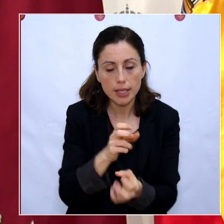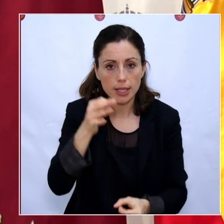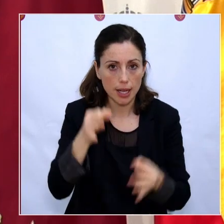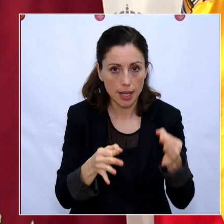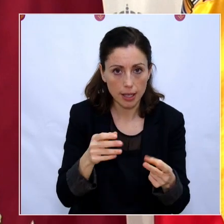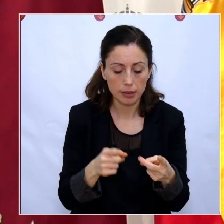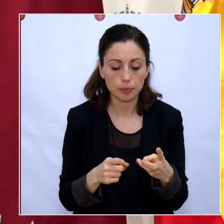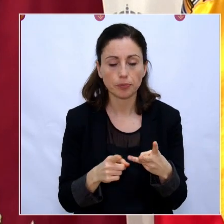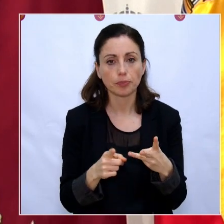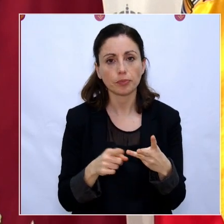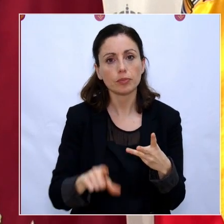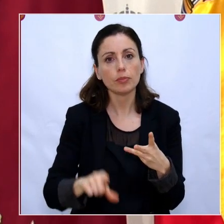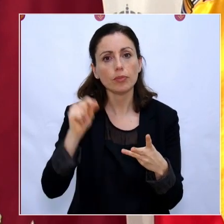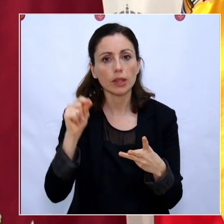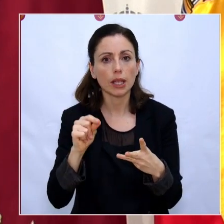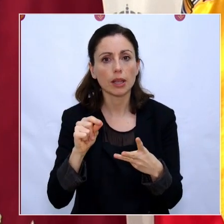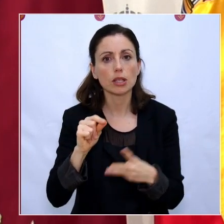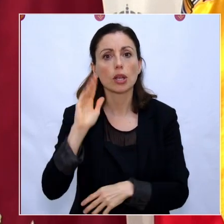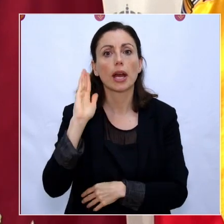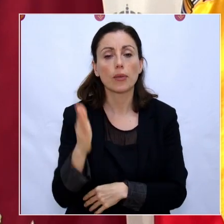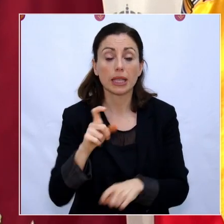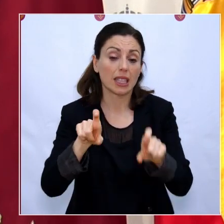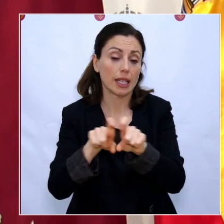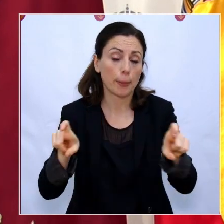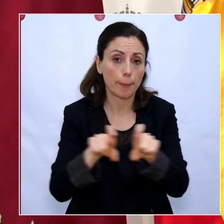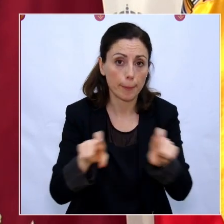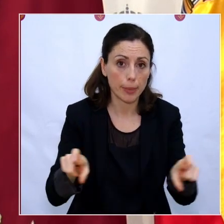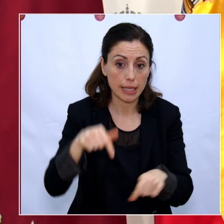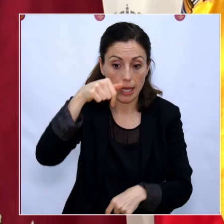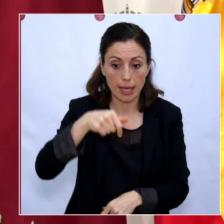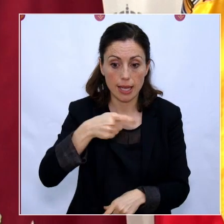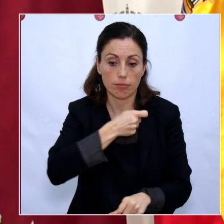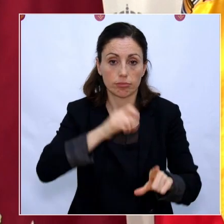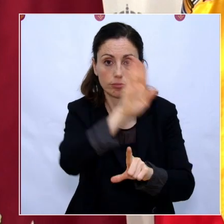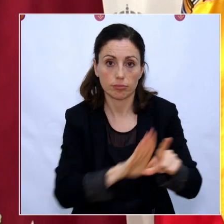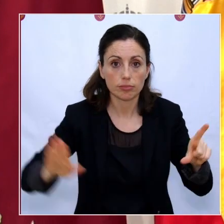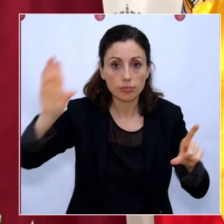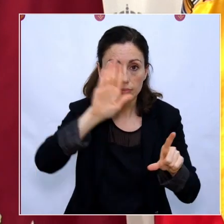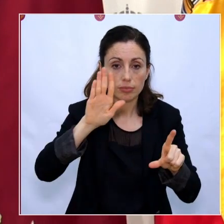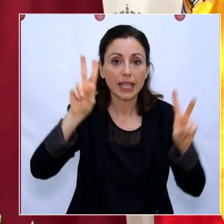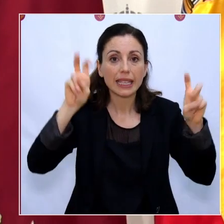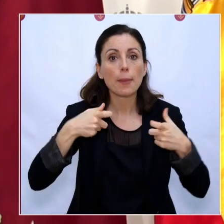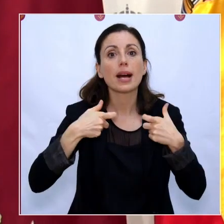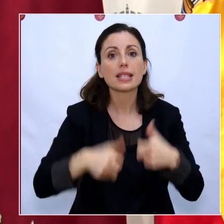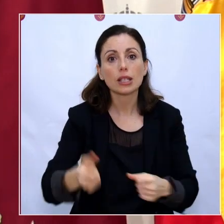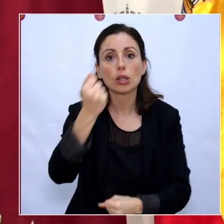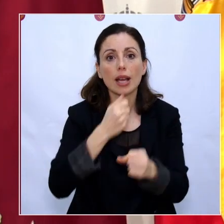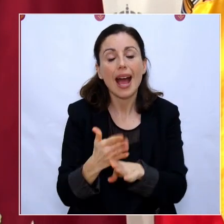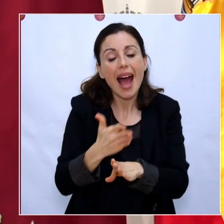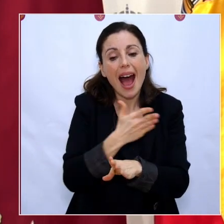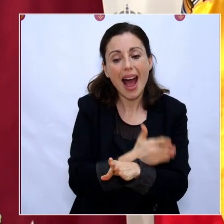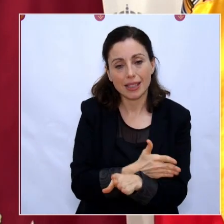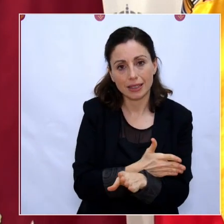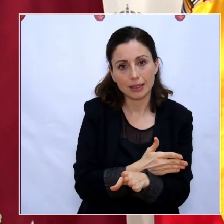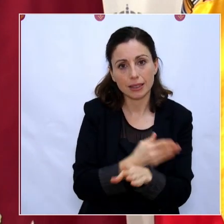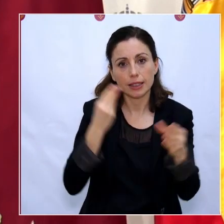decisiones que se tomen y que repercutan a las empresas de este país, al sector económico deben ser antes consensuadas